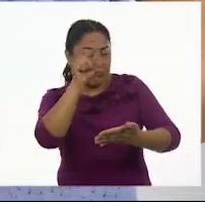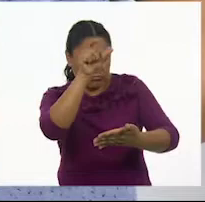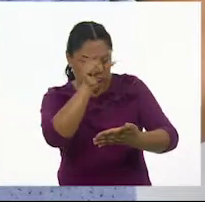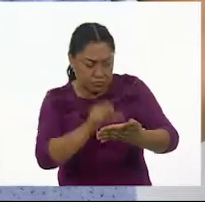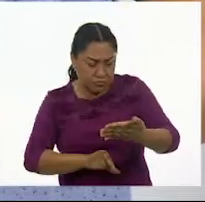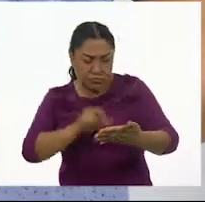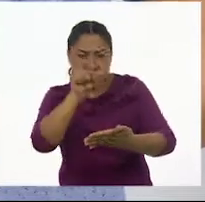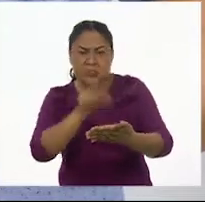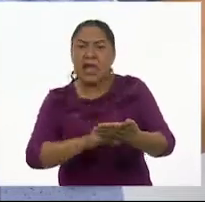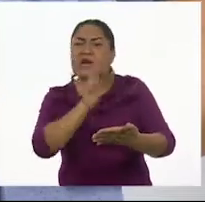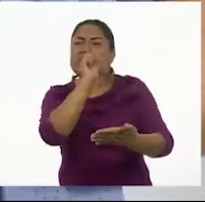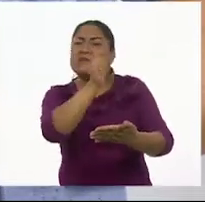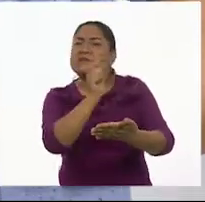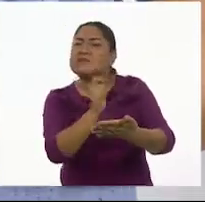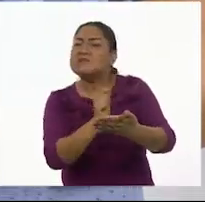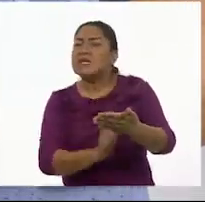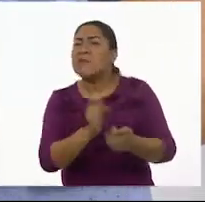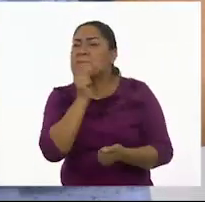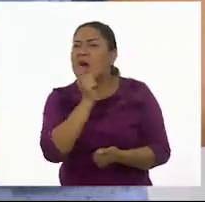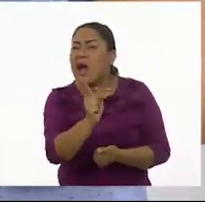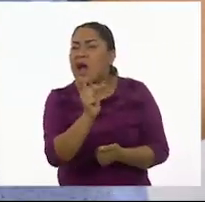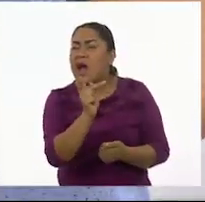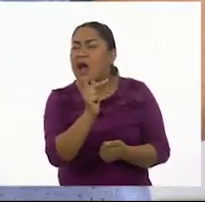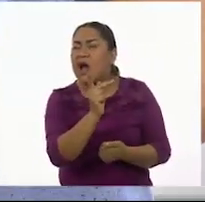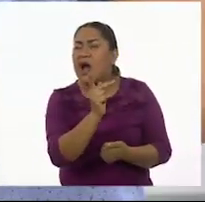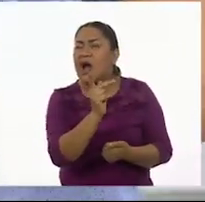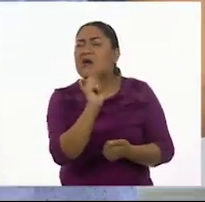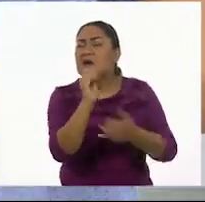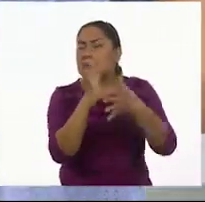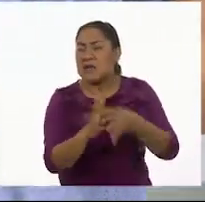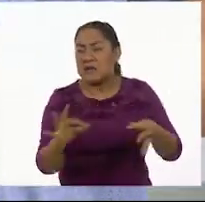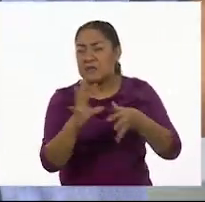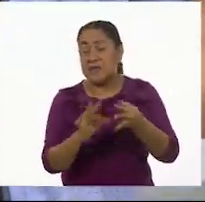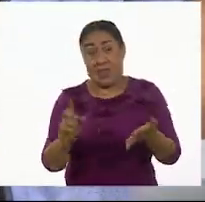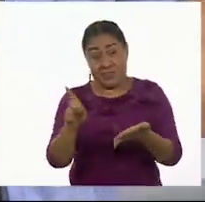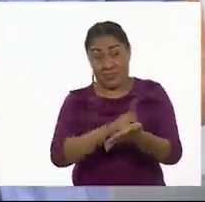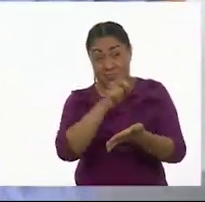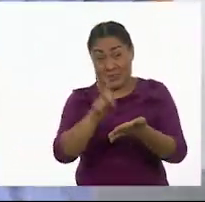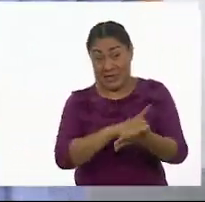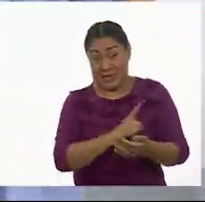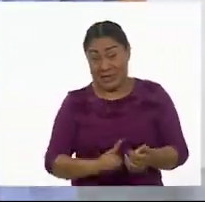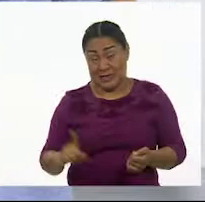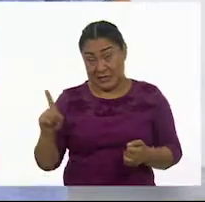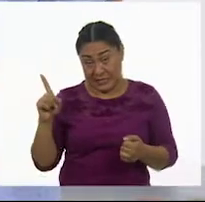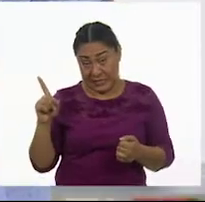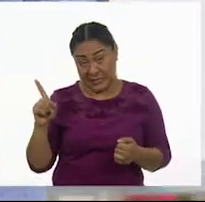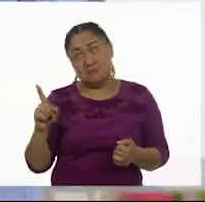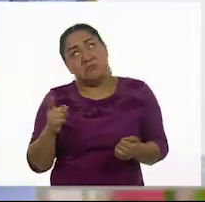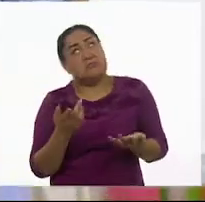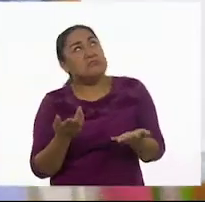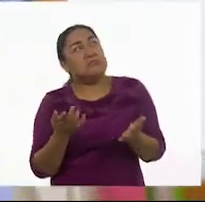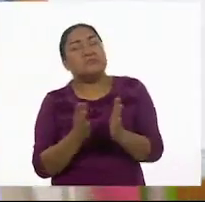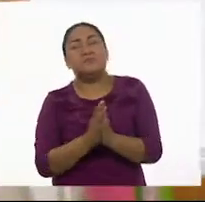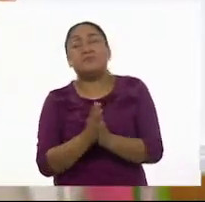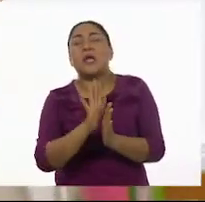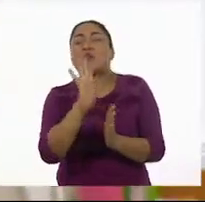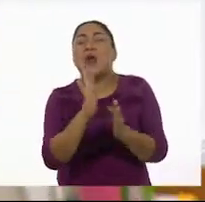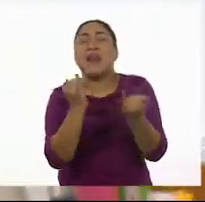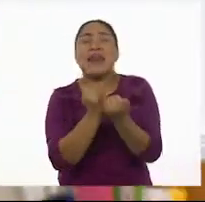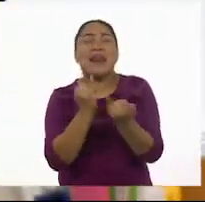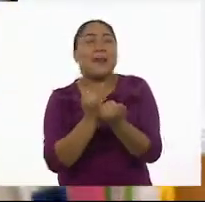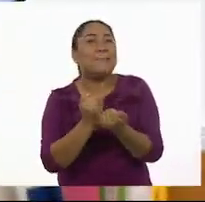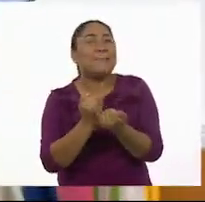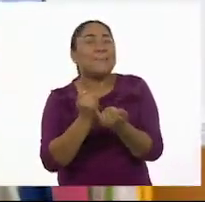definición de muchas, muchas de las palabras. Este diccionario se maneja un poquito como el directorio